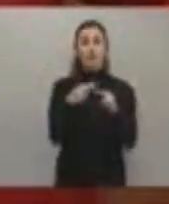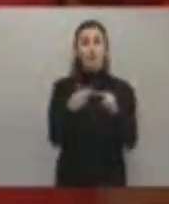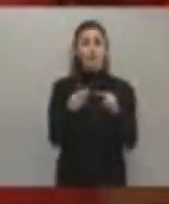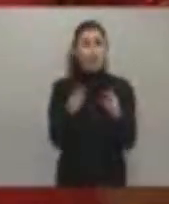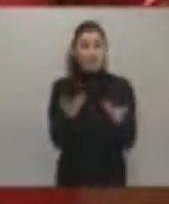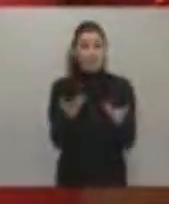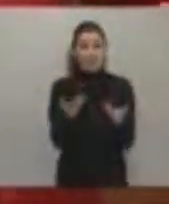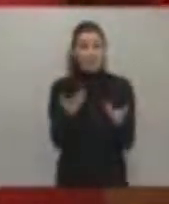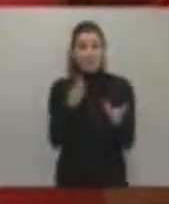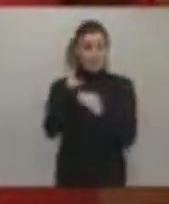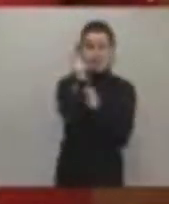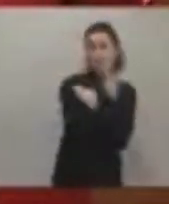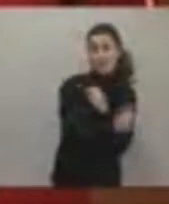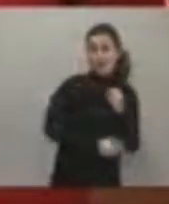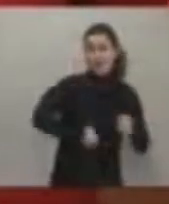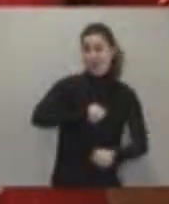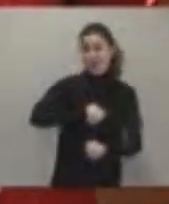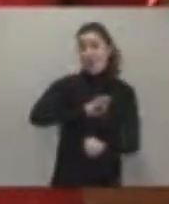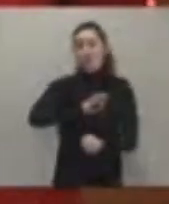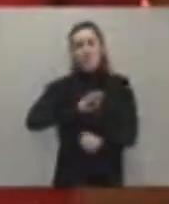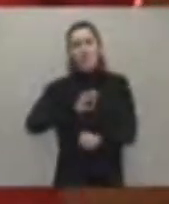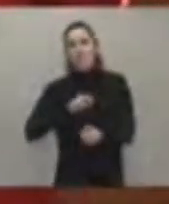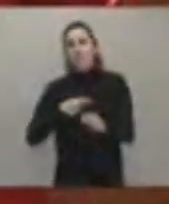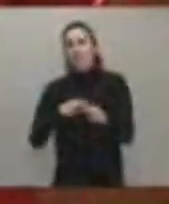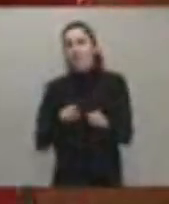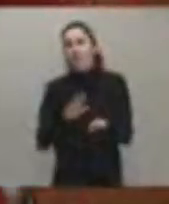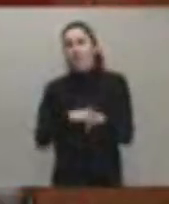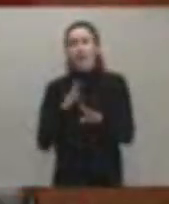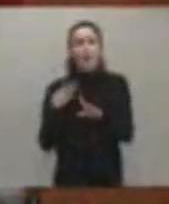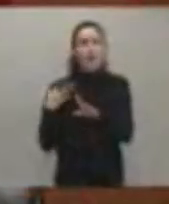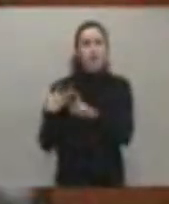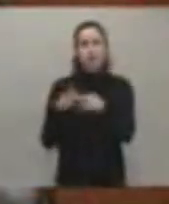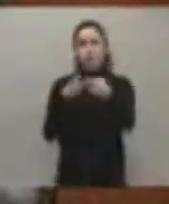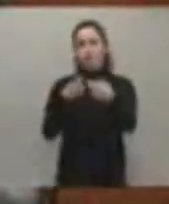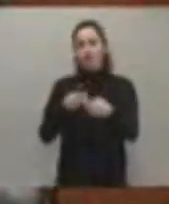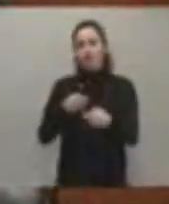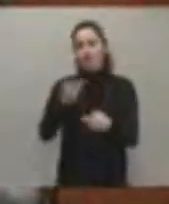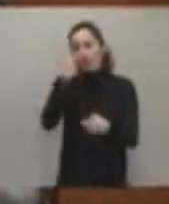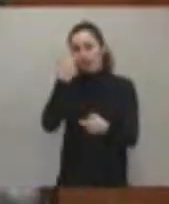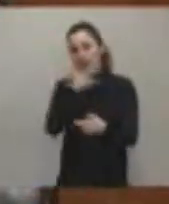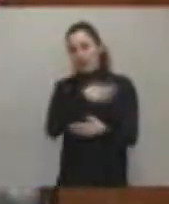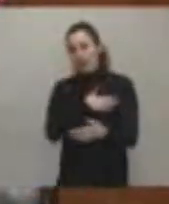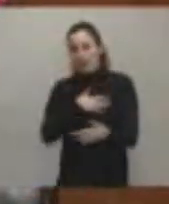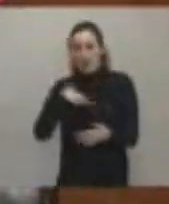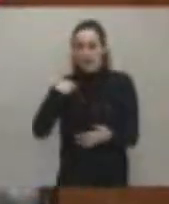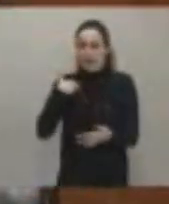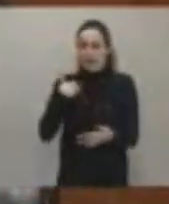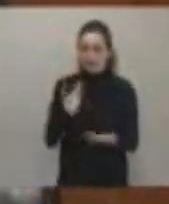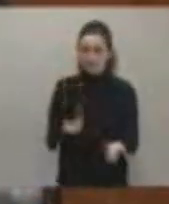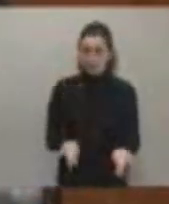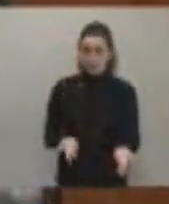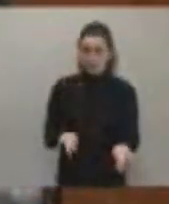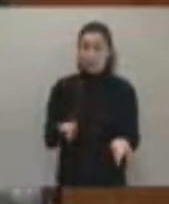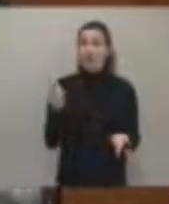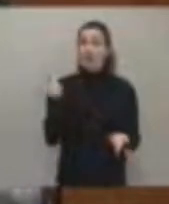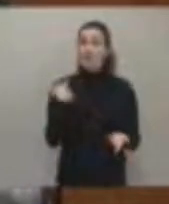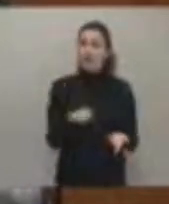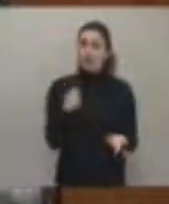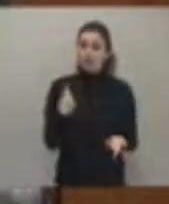marcha corriendo ni hace cualquier política que perjudique los intereses generales. Señor presidente, usted